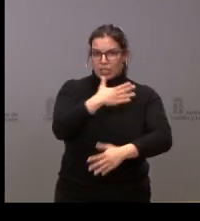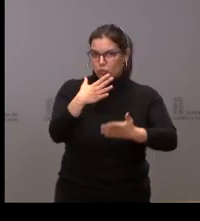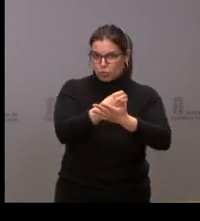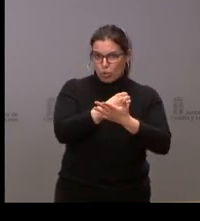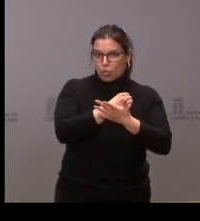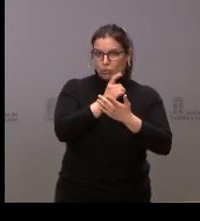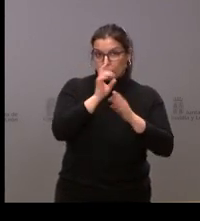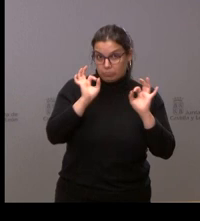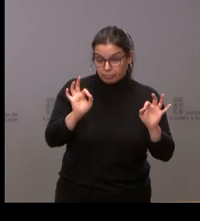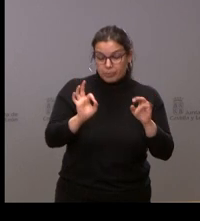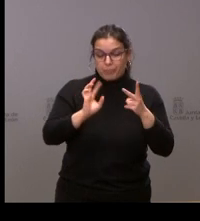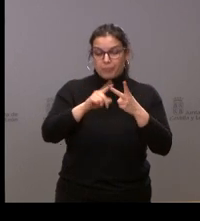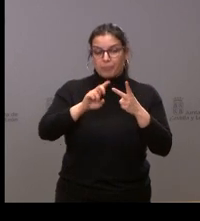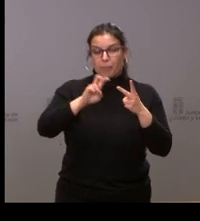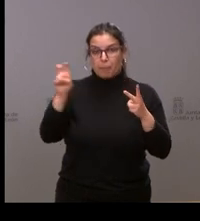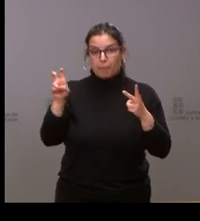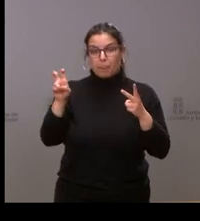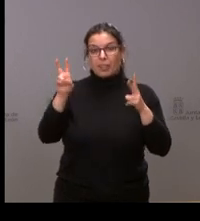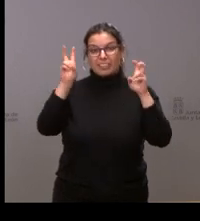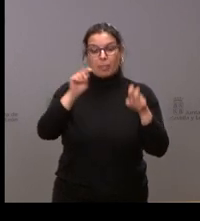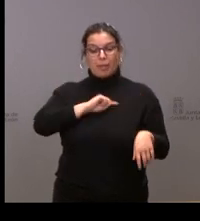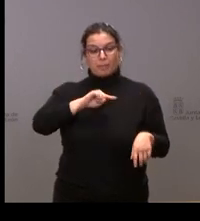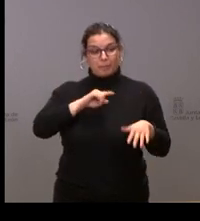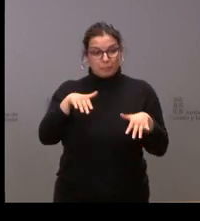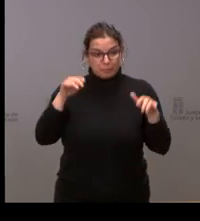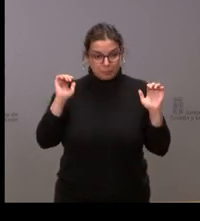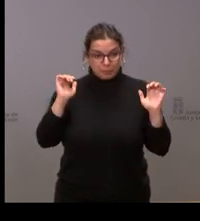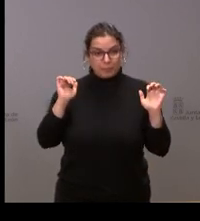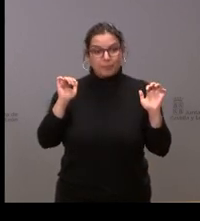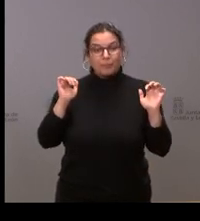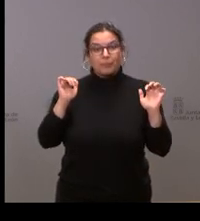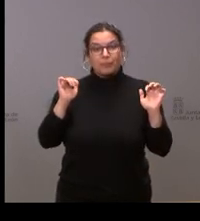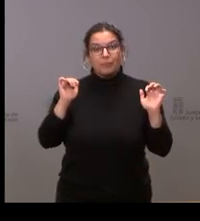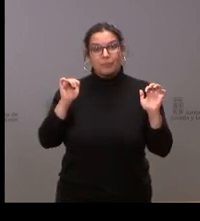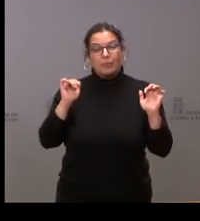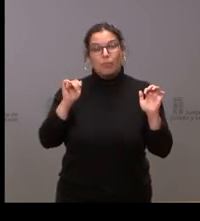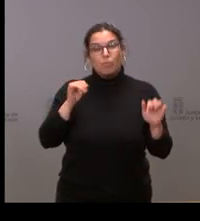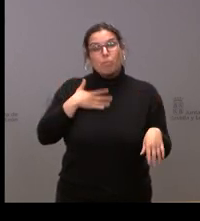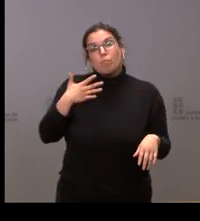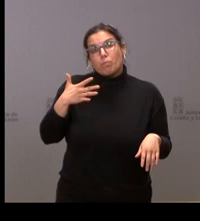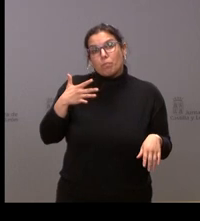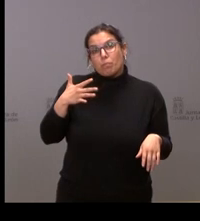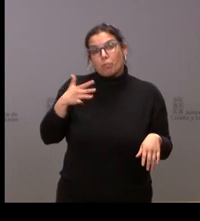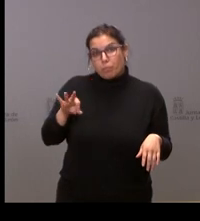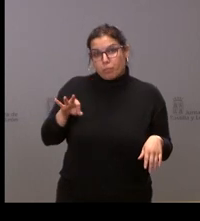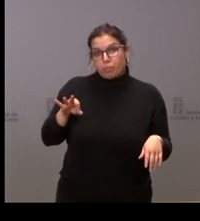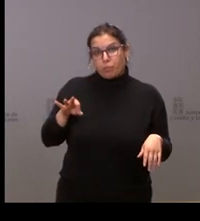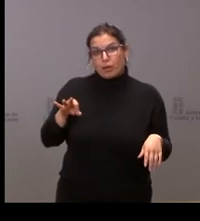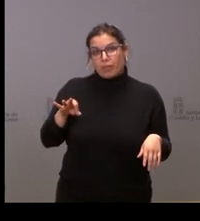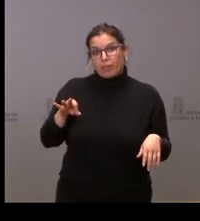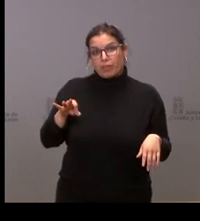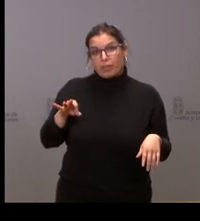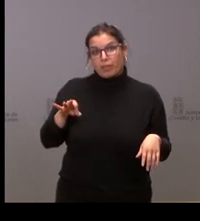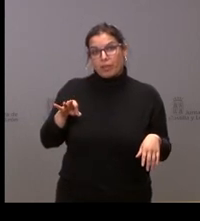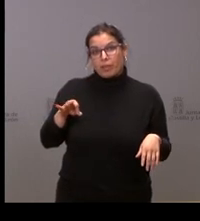Luego, respecto a la objeción de conciencia, puede pasar con la prestación de ayuda a morir con con